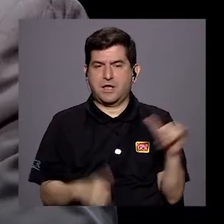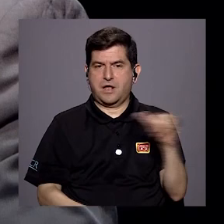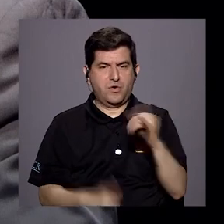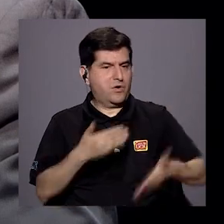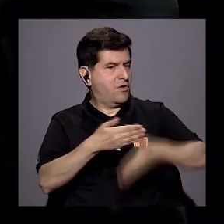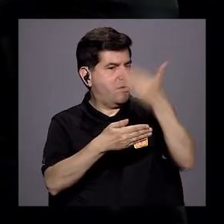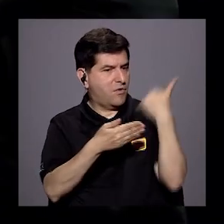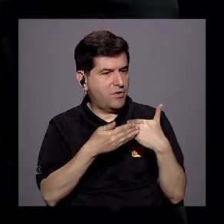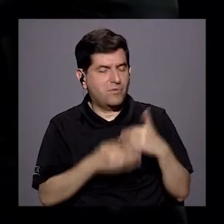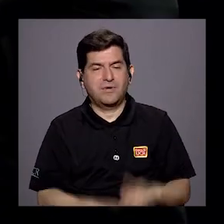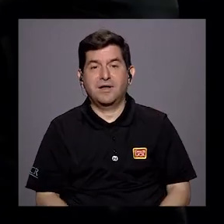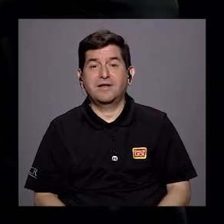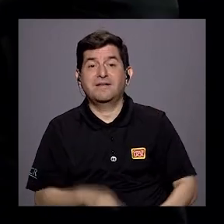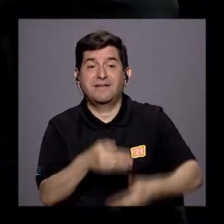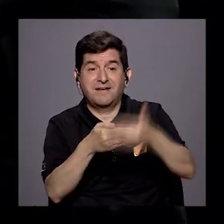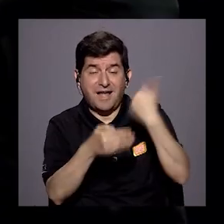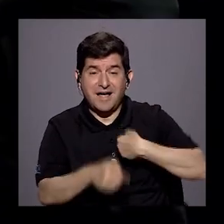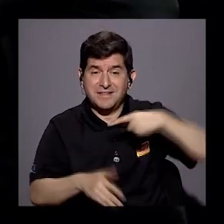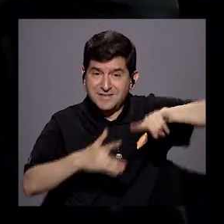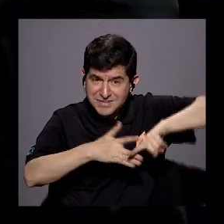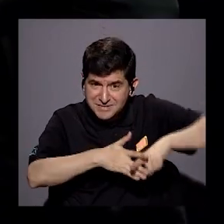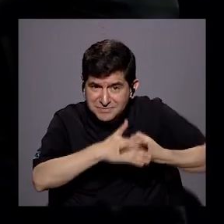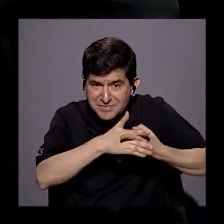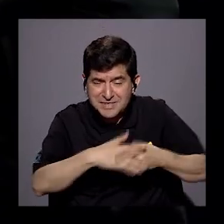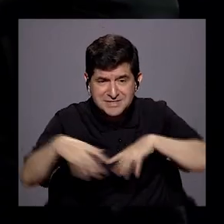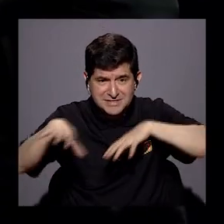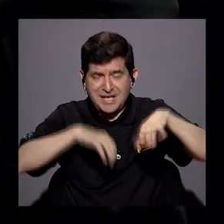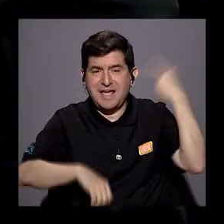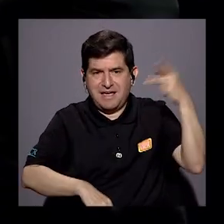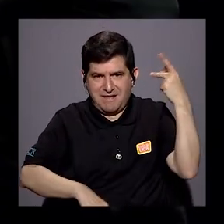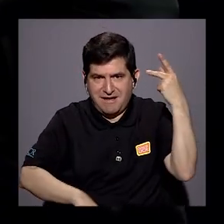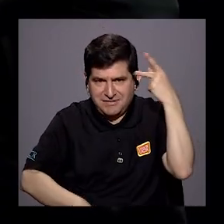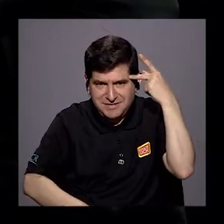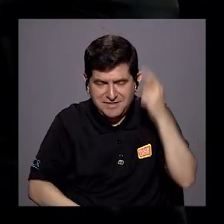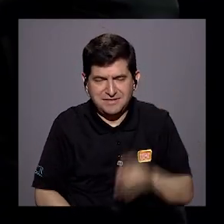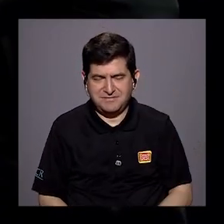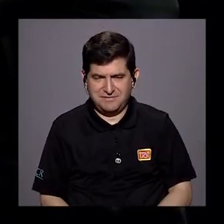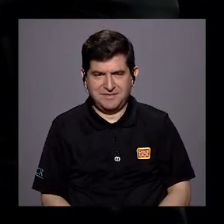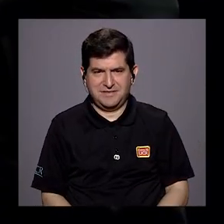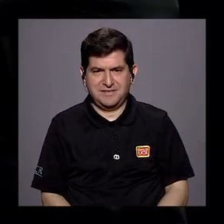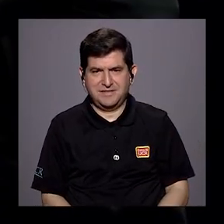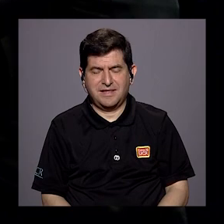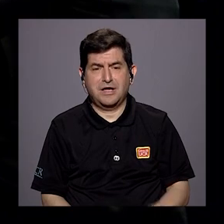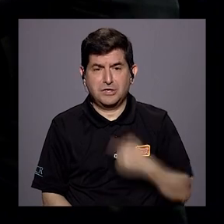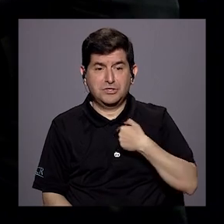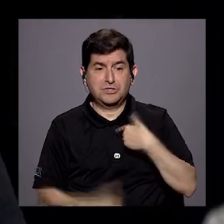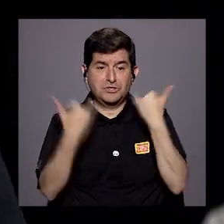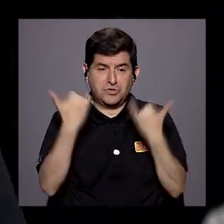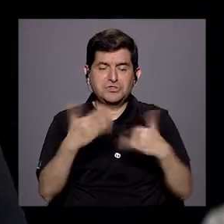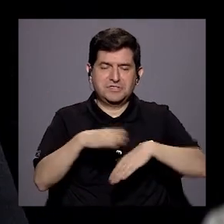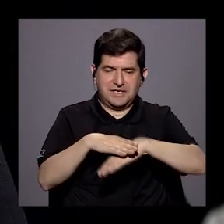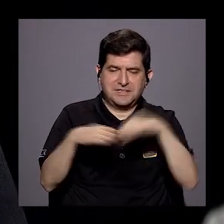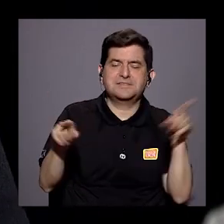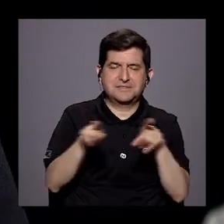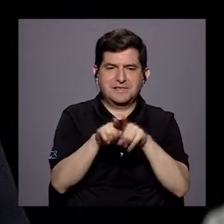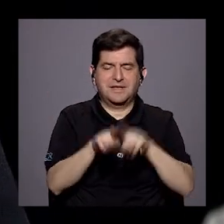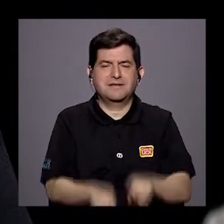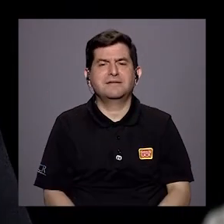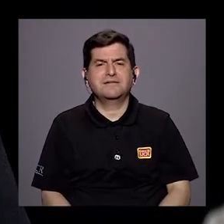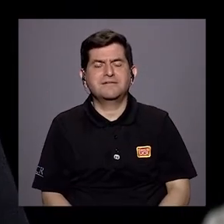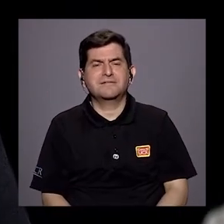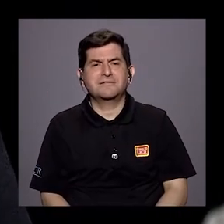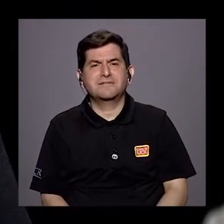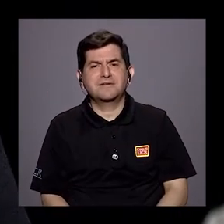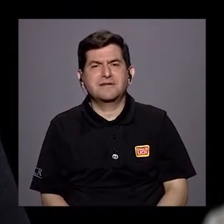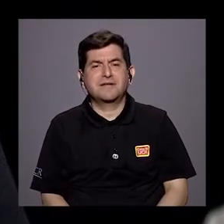los que eran antes. Antes, mire, cuando yo empecé en actividad de la política, ¿verdad? De la que ya por dicha me retiré también. Le quiero